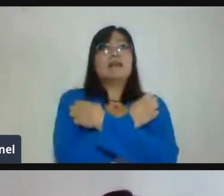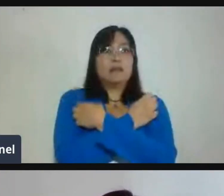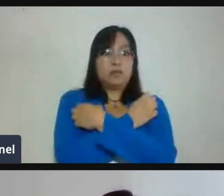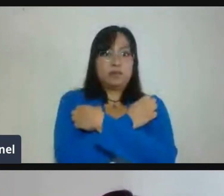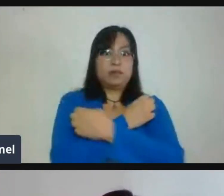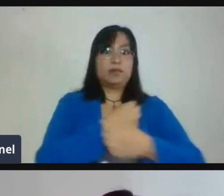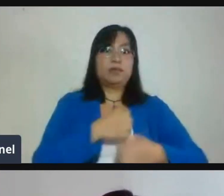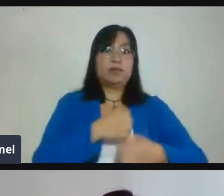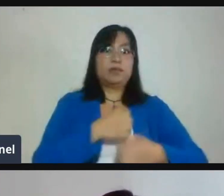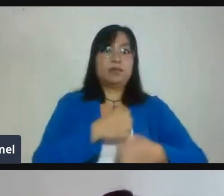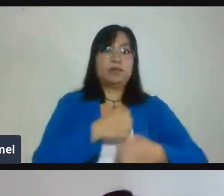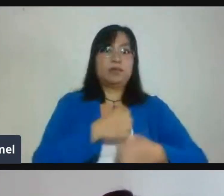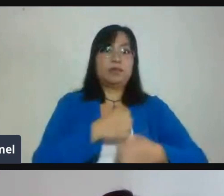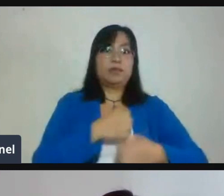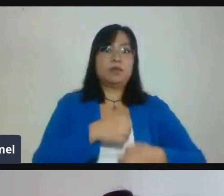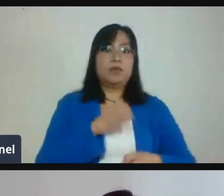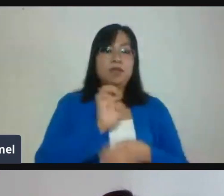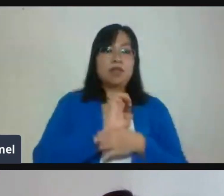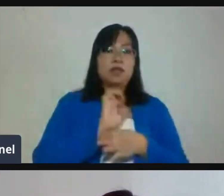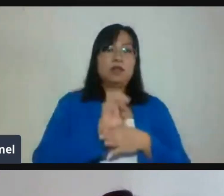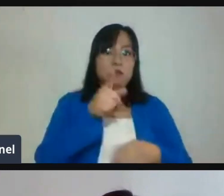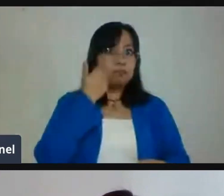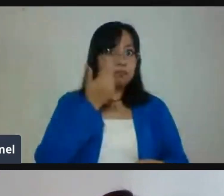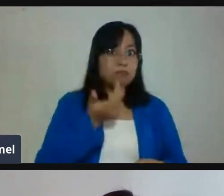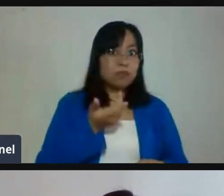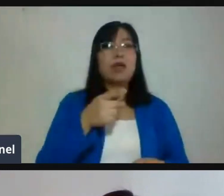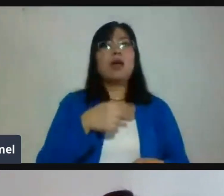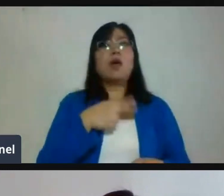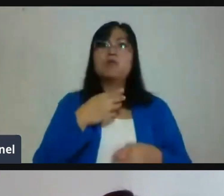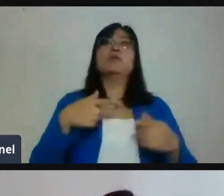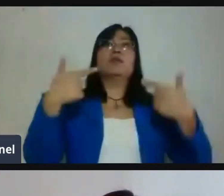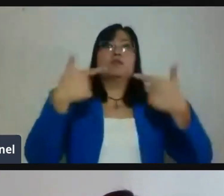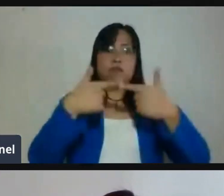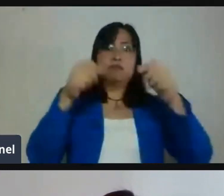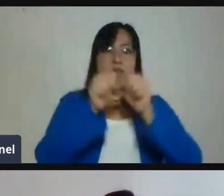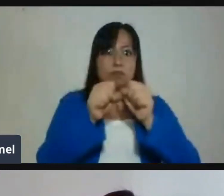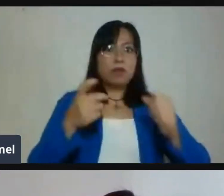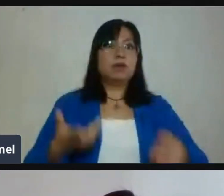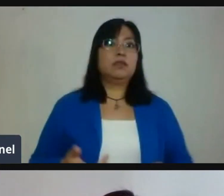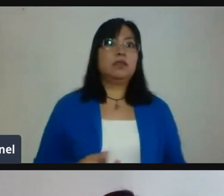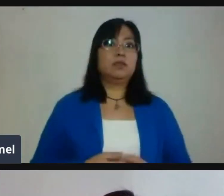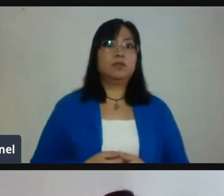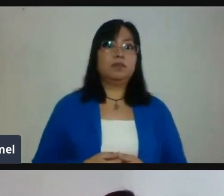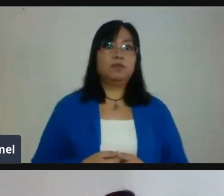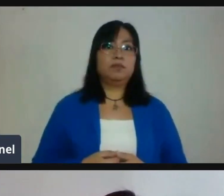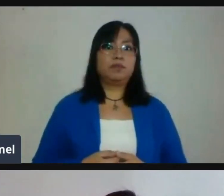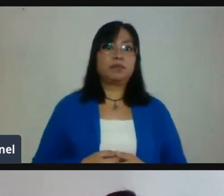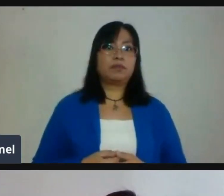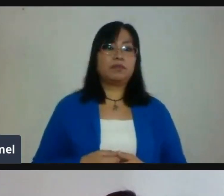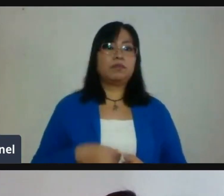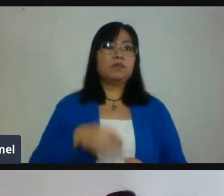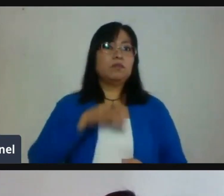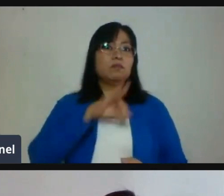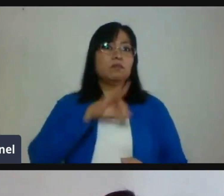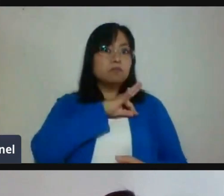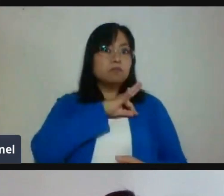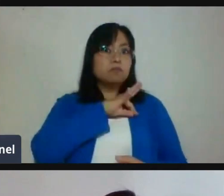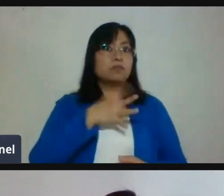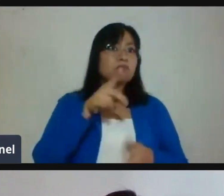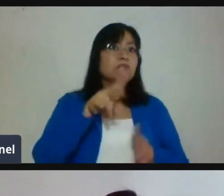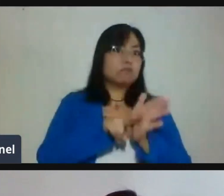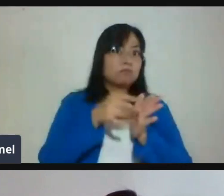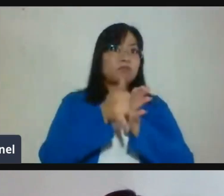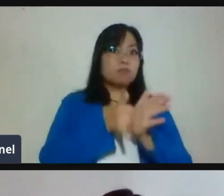su clase, usen Classroom. Y desde Classroom pueden enviar videos de YouTube, pueden enviar notificaciones.